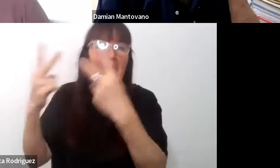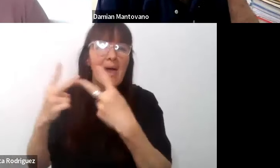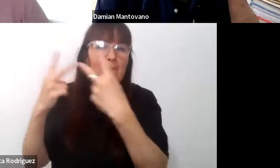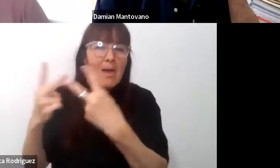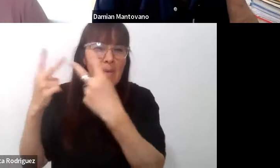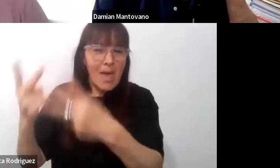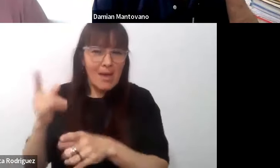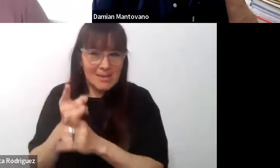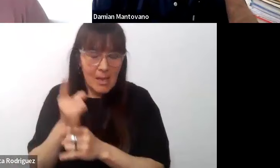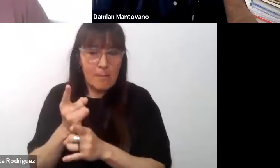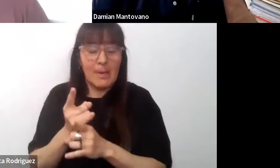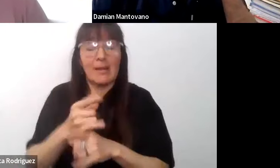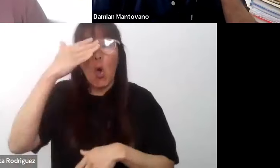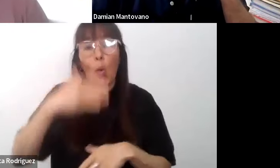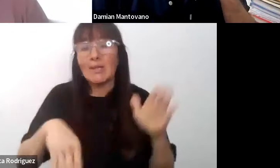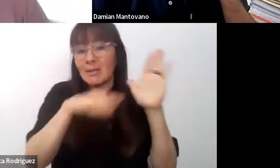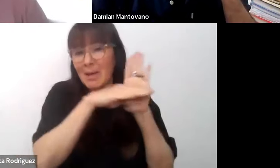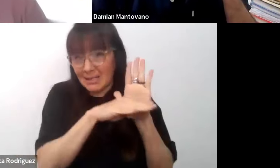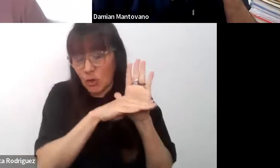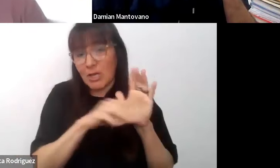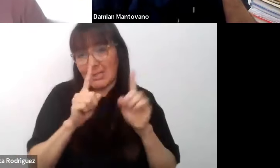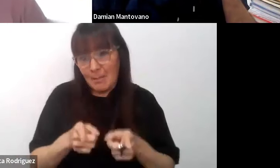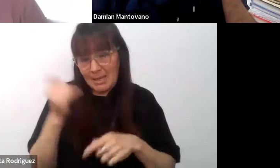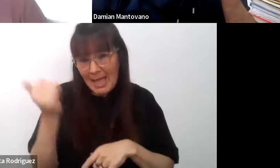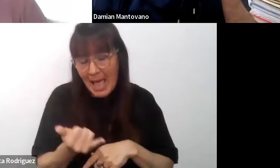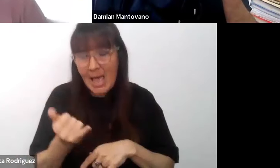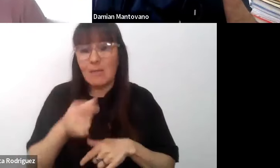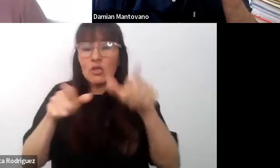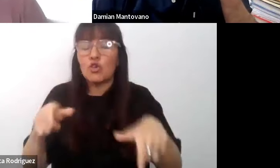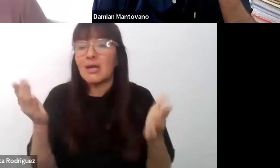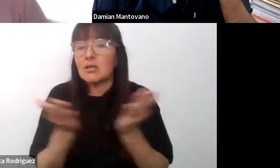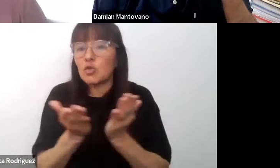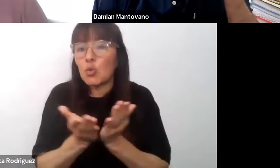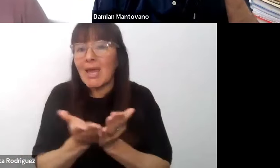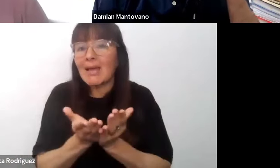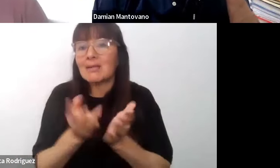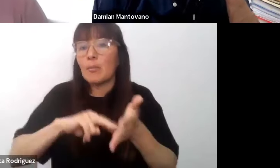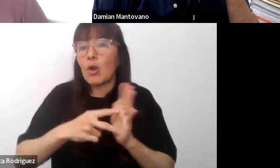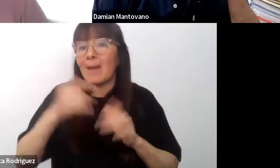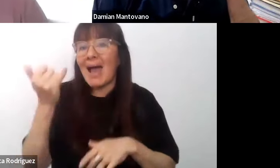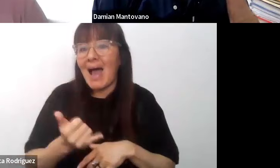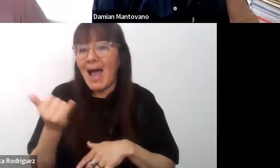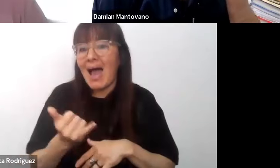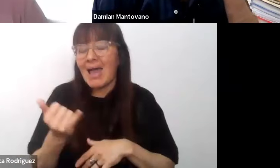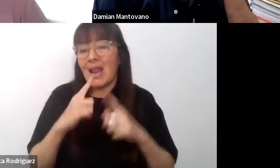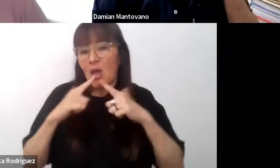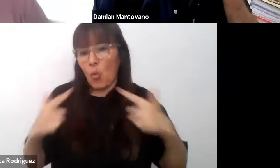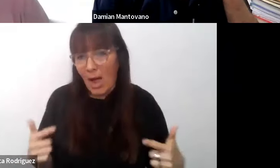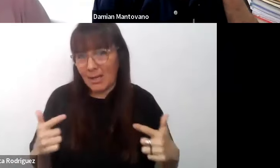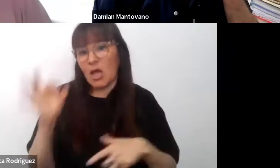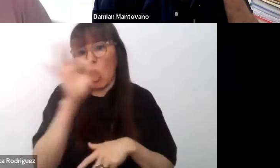última categoría que no evoqué, que son los estudiantes que tienen trastornos específicos del lenguaje o del